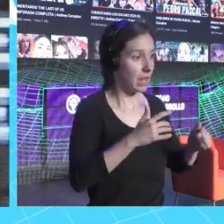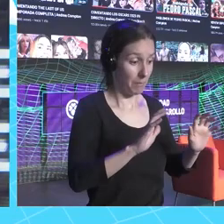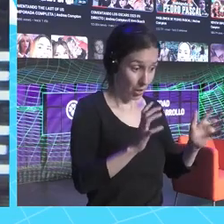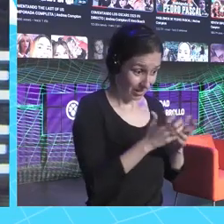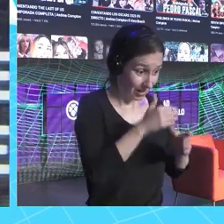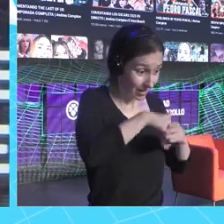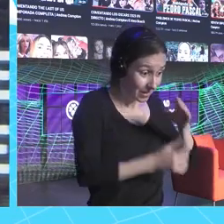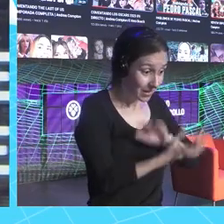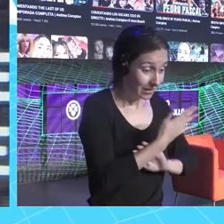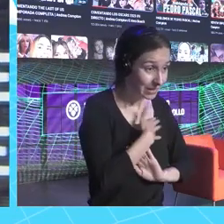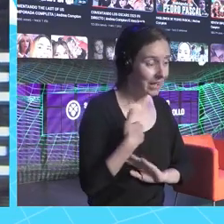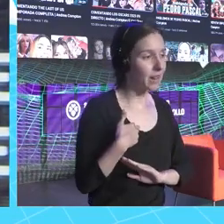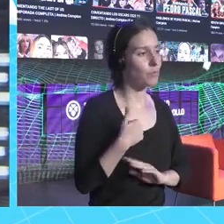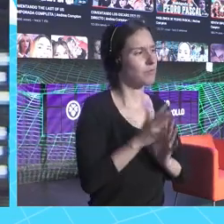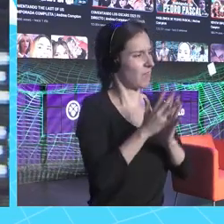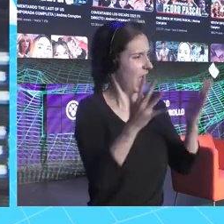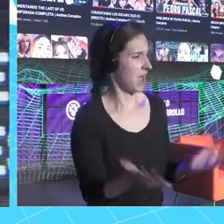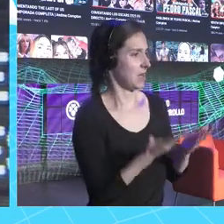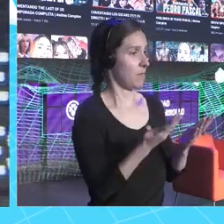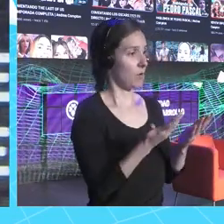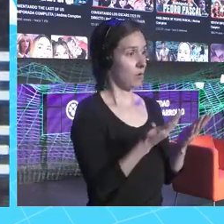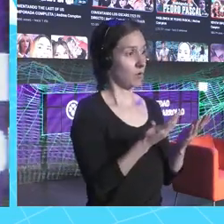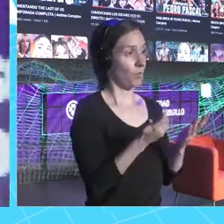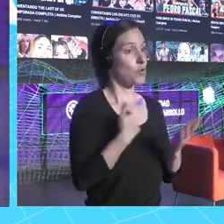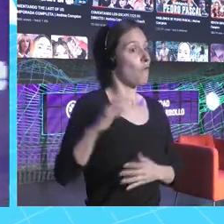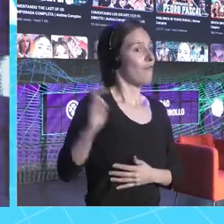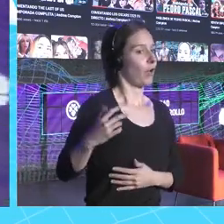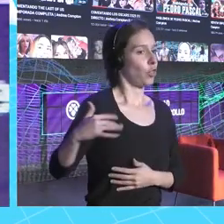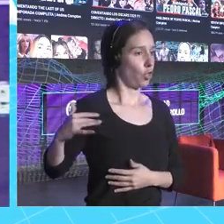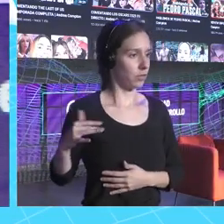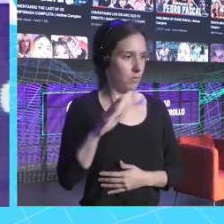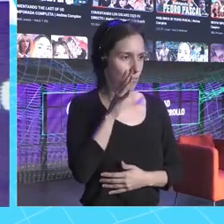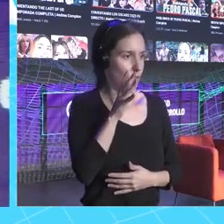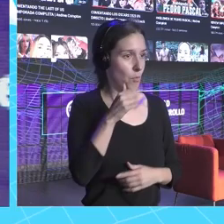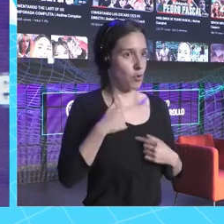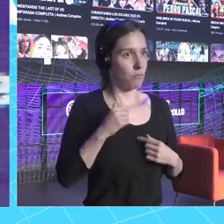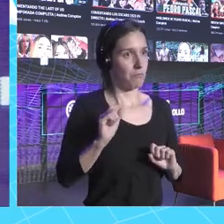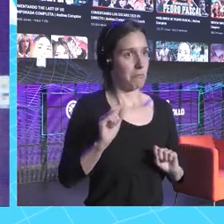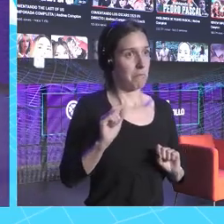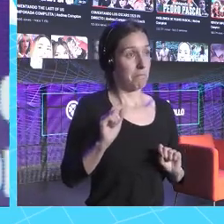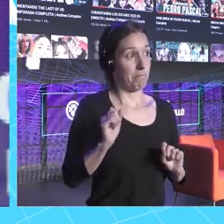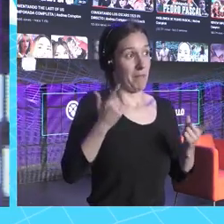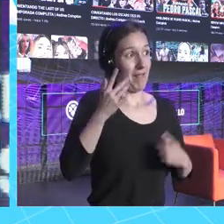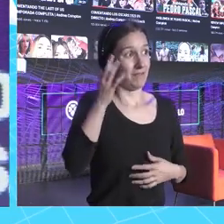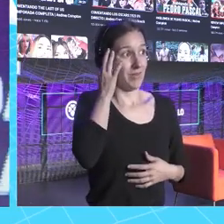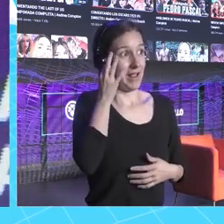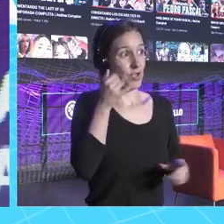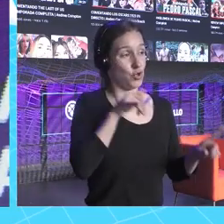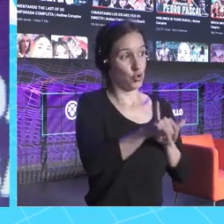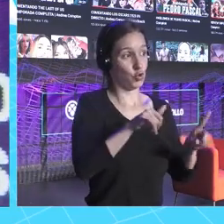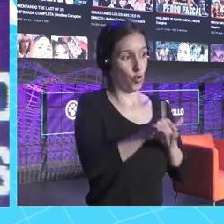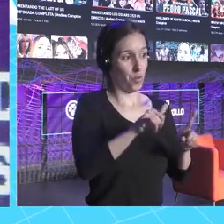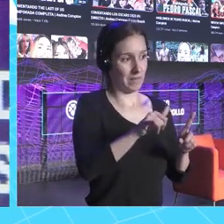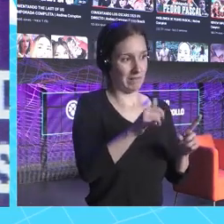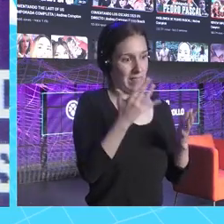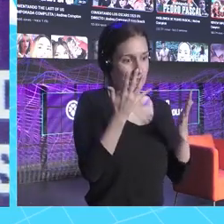para animarlas con la historia de dónde vengo yo. Porque al ser como de las primeras YouTubers de la edad de oro, jaja, como